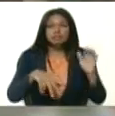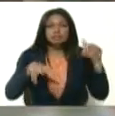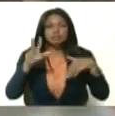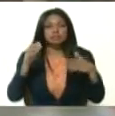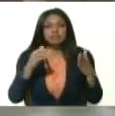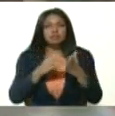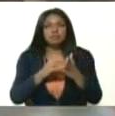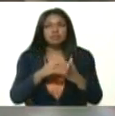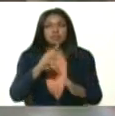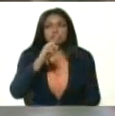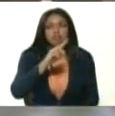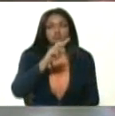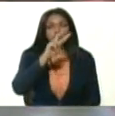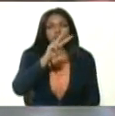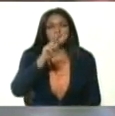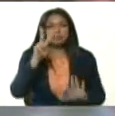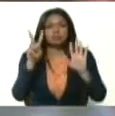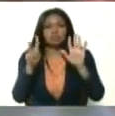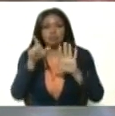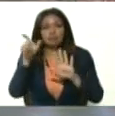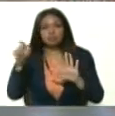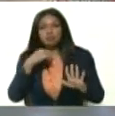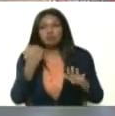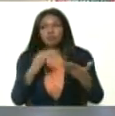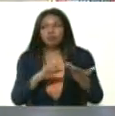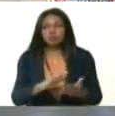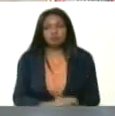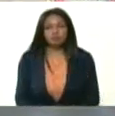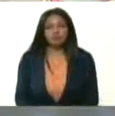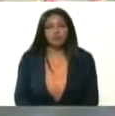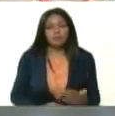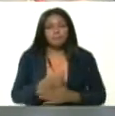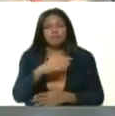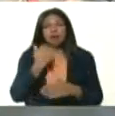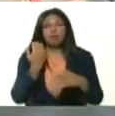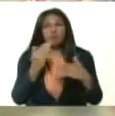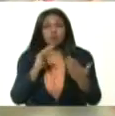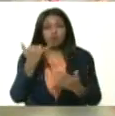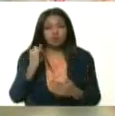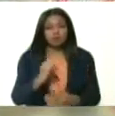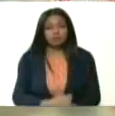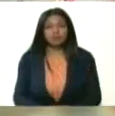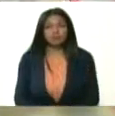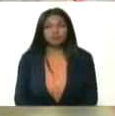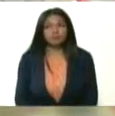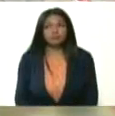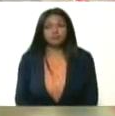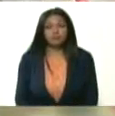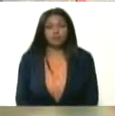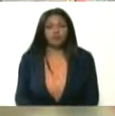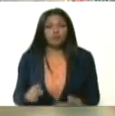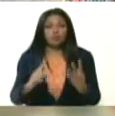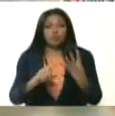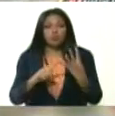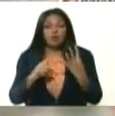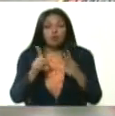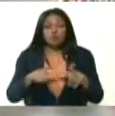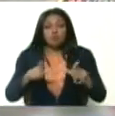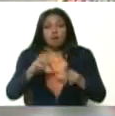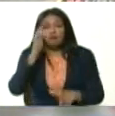.127 fallecidos. Este el país con más fallecidos en la tierra. En cuarto lugar, Francia.